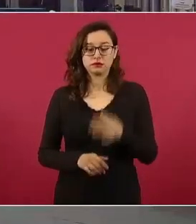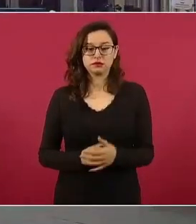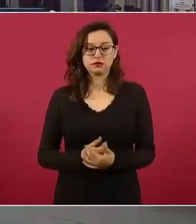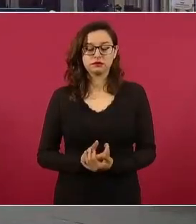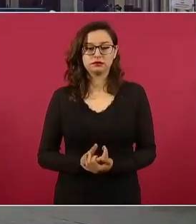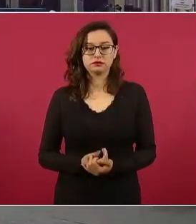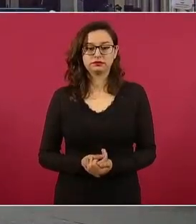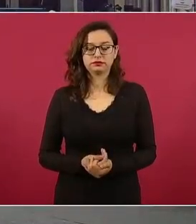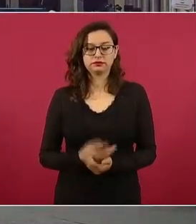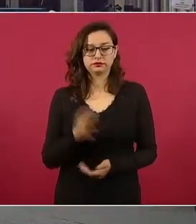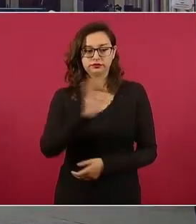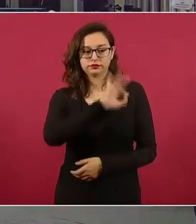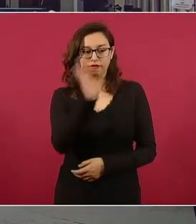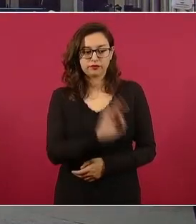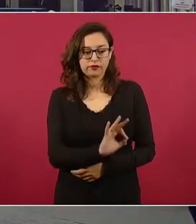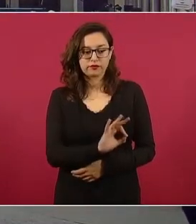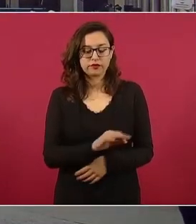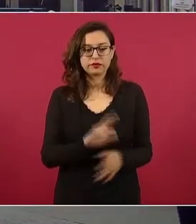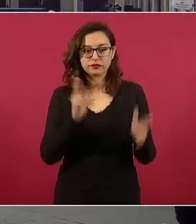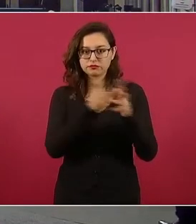el de los porcentajes